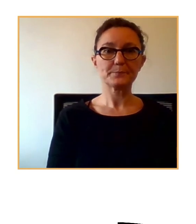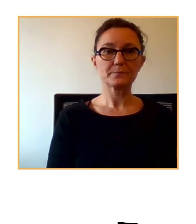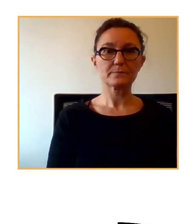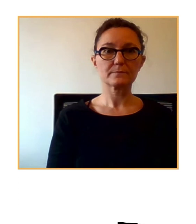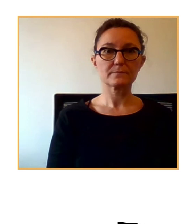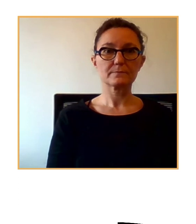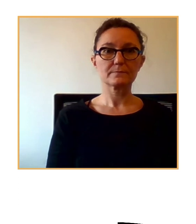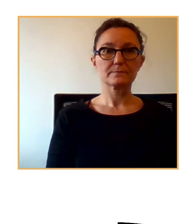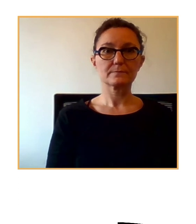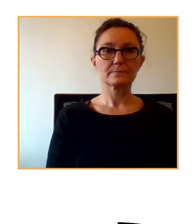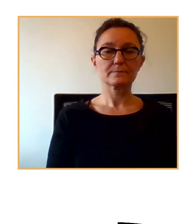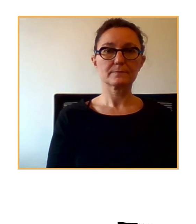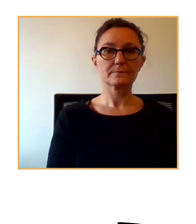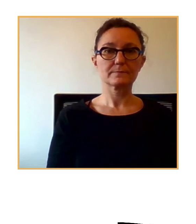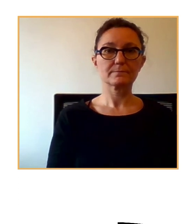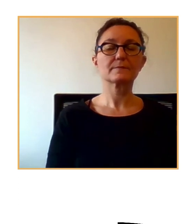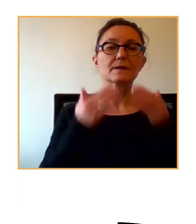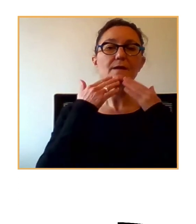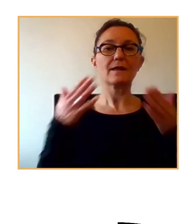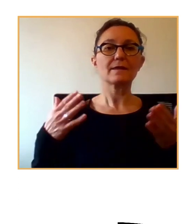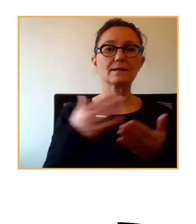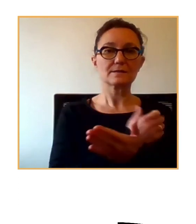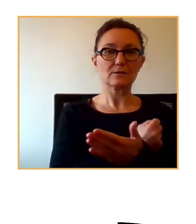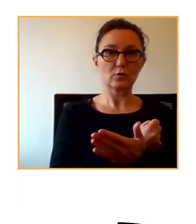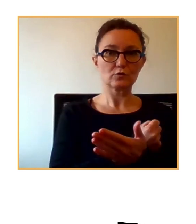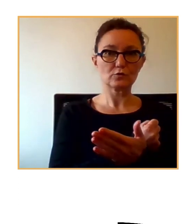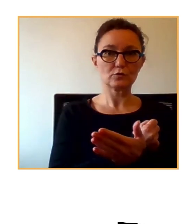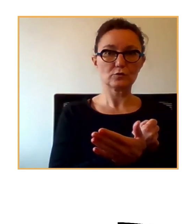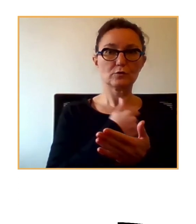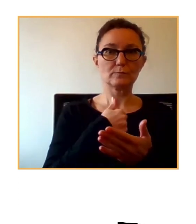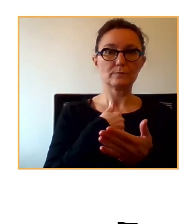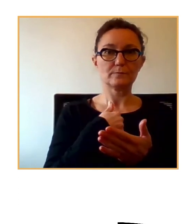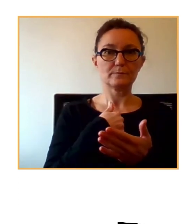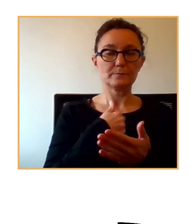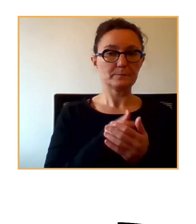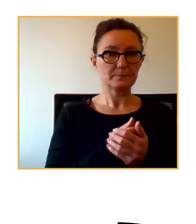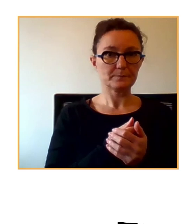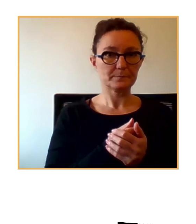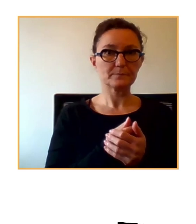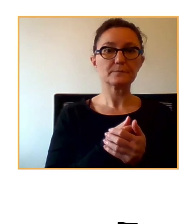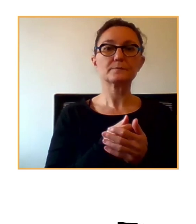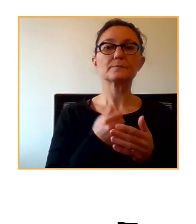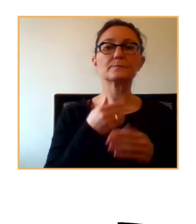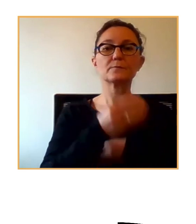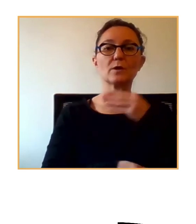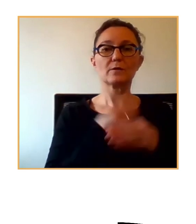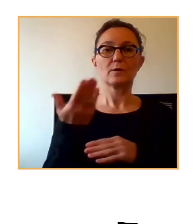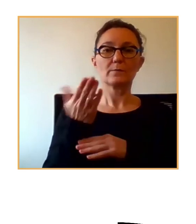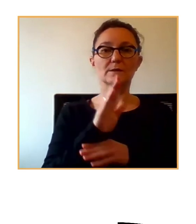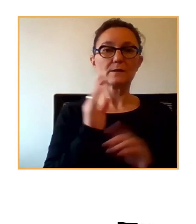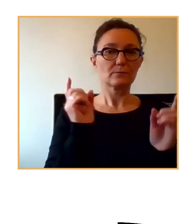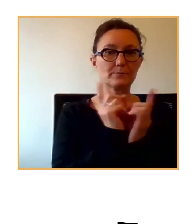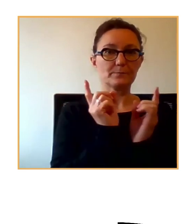Pues de nuevo, gracias a todos, simplemente voy a hacer una breve presentación para que nos podamos